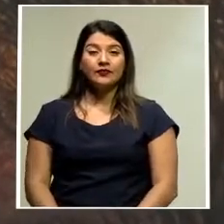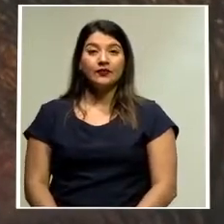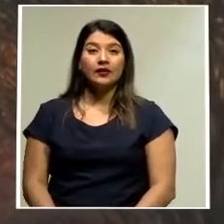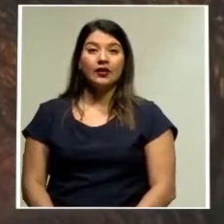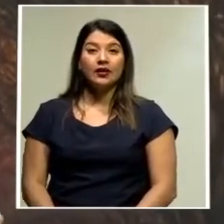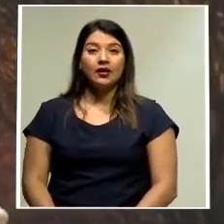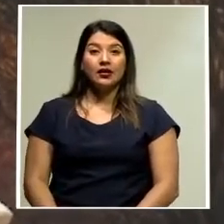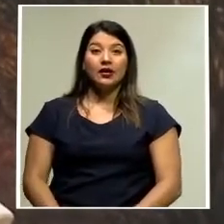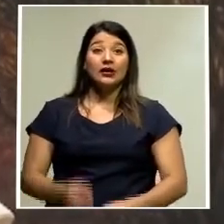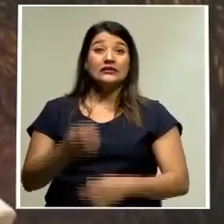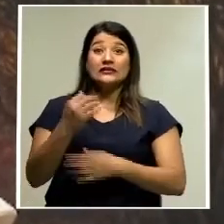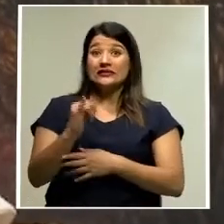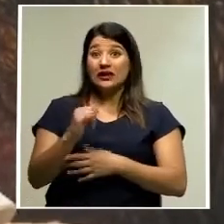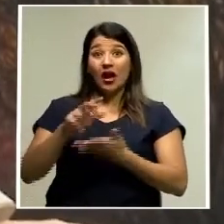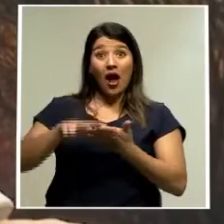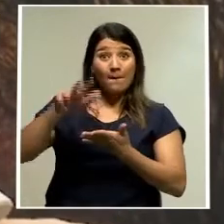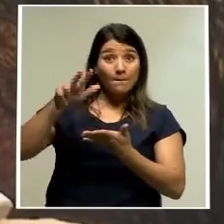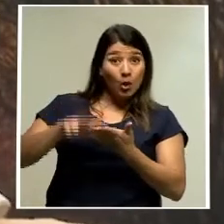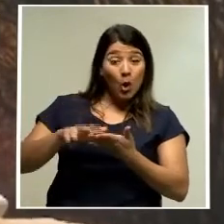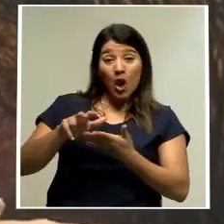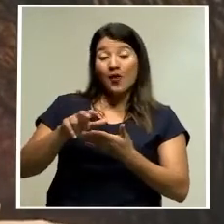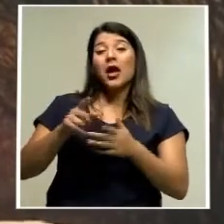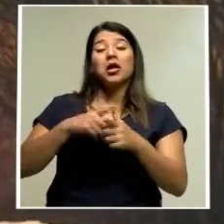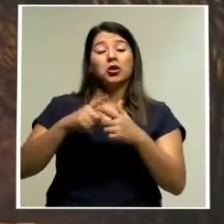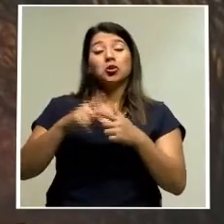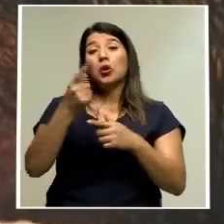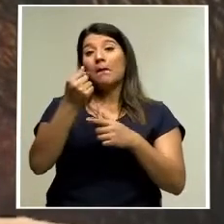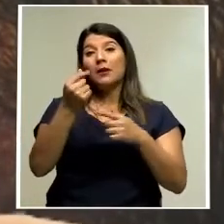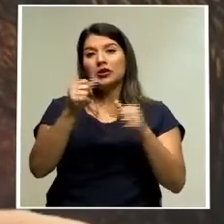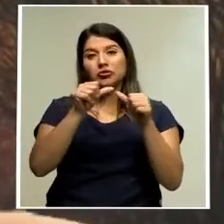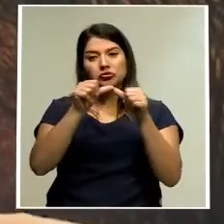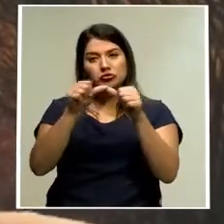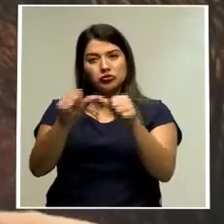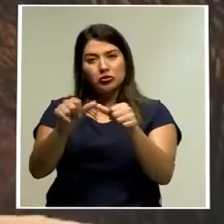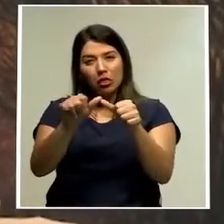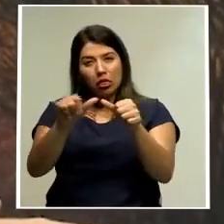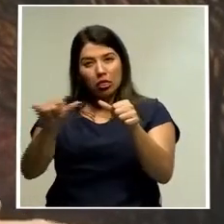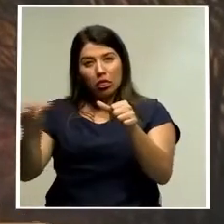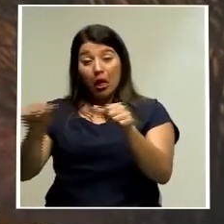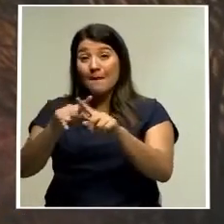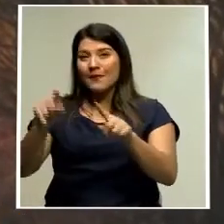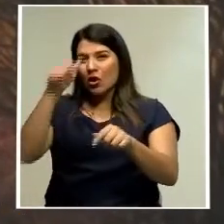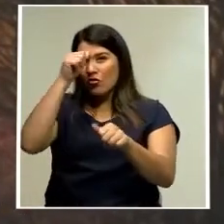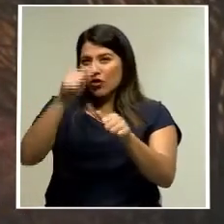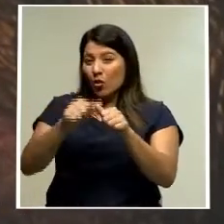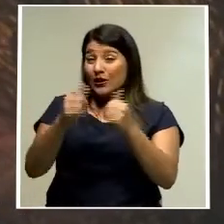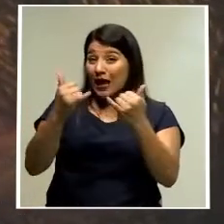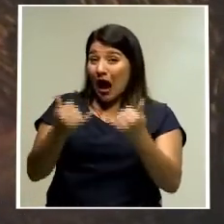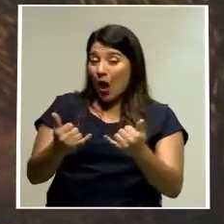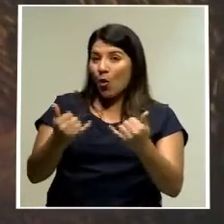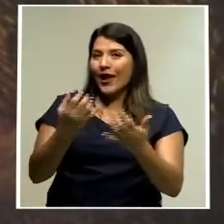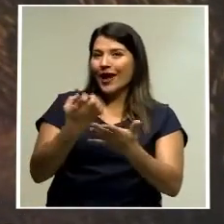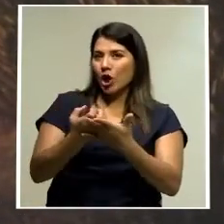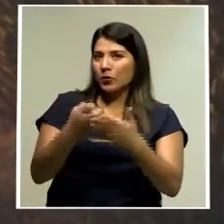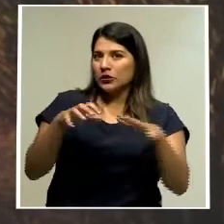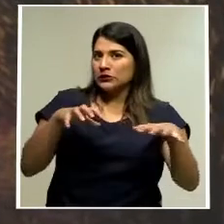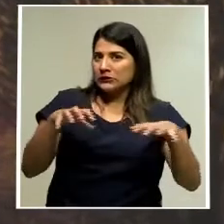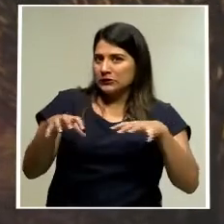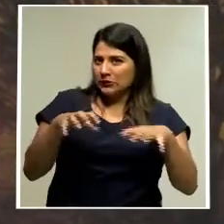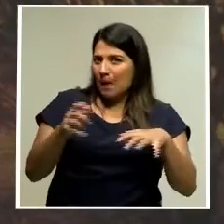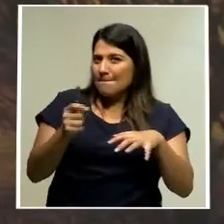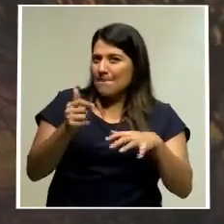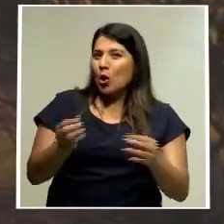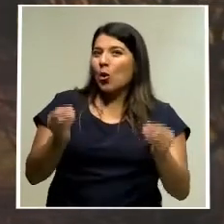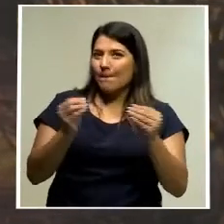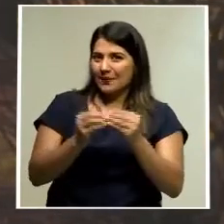mantiene estable. Sin embargo, también es importante recordar que la economía ahorita está dinamizándose un poco más, turismo y esperamos que